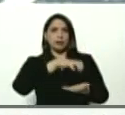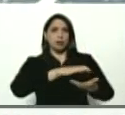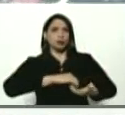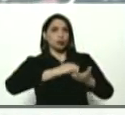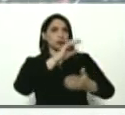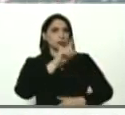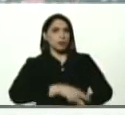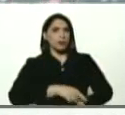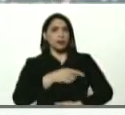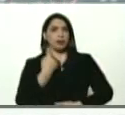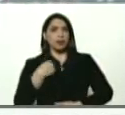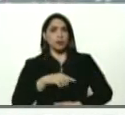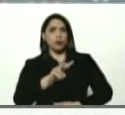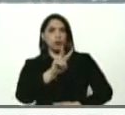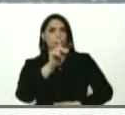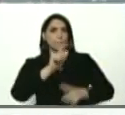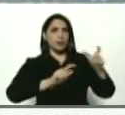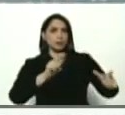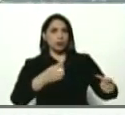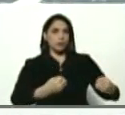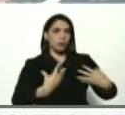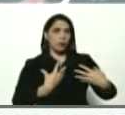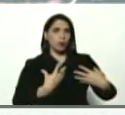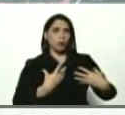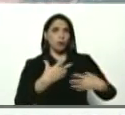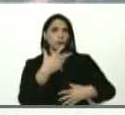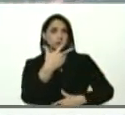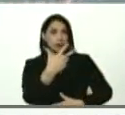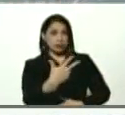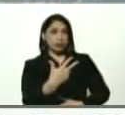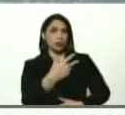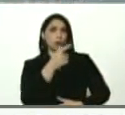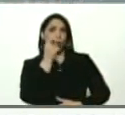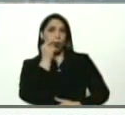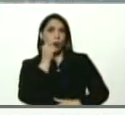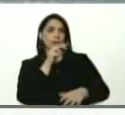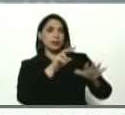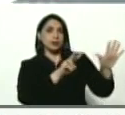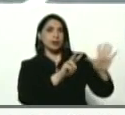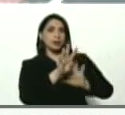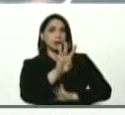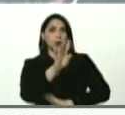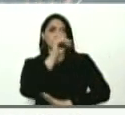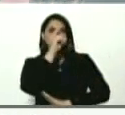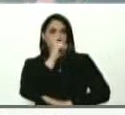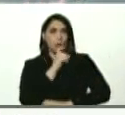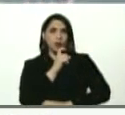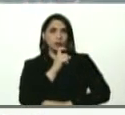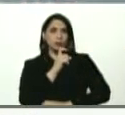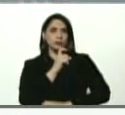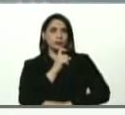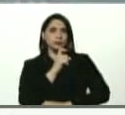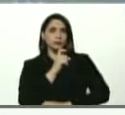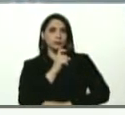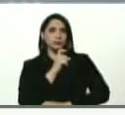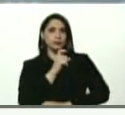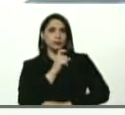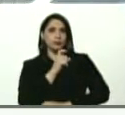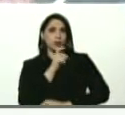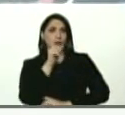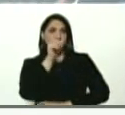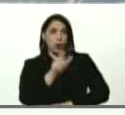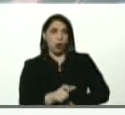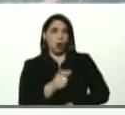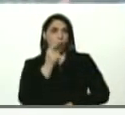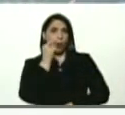donde también tenemos dos casos más. El tercer caso, un hombre de 74 años, de Pampanito. Este caso